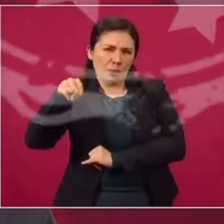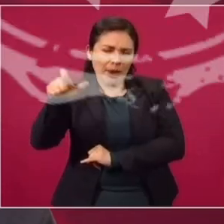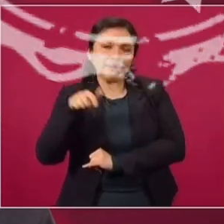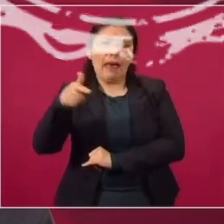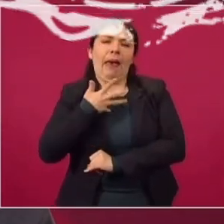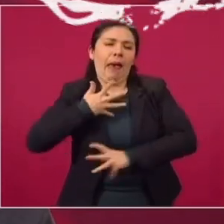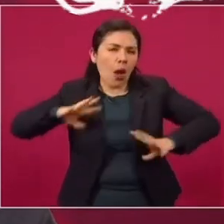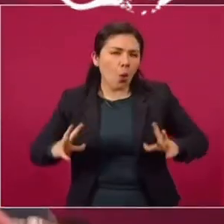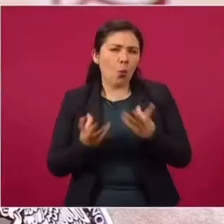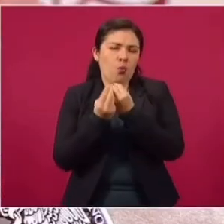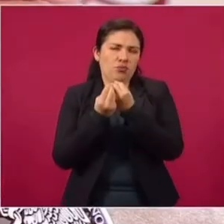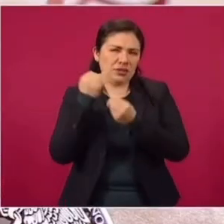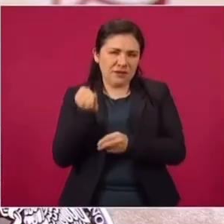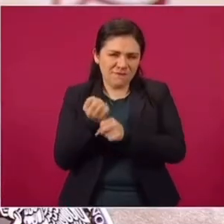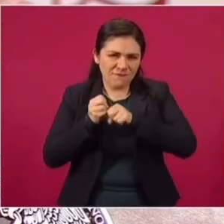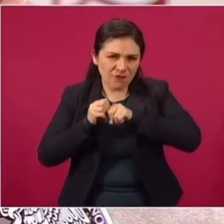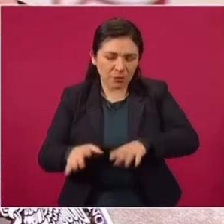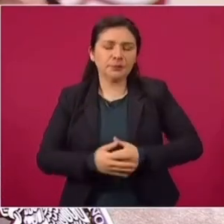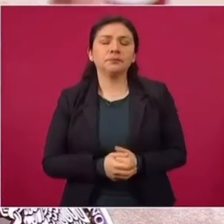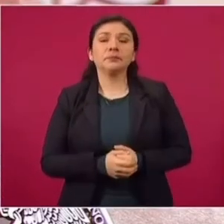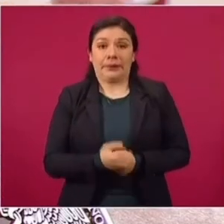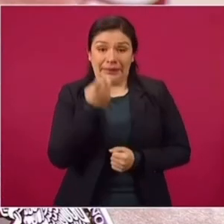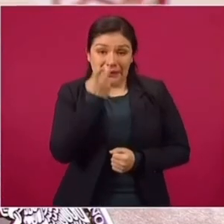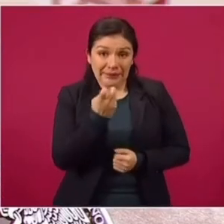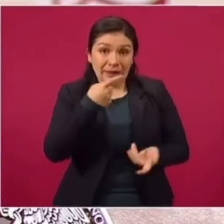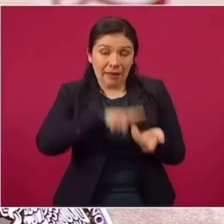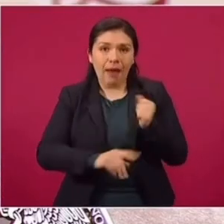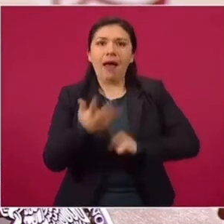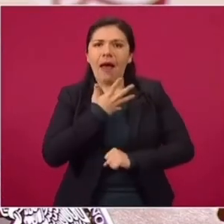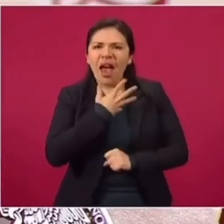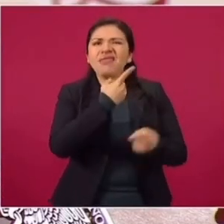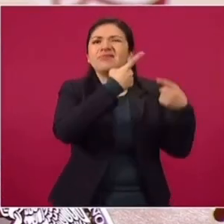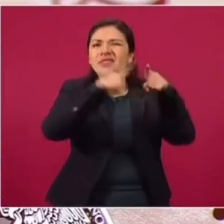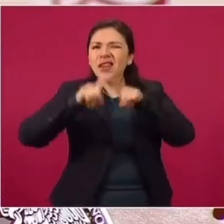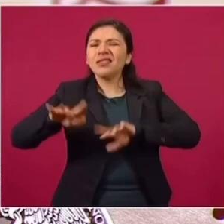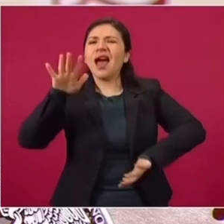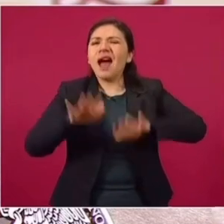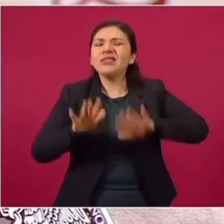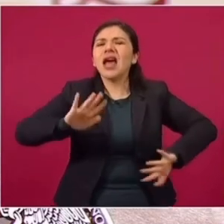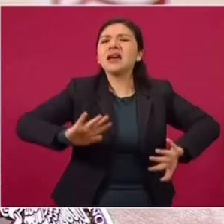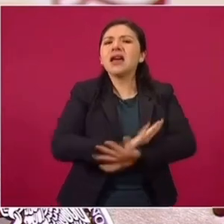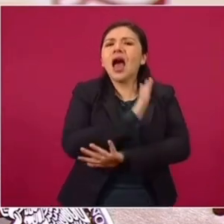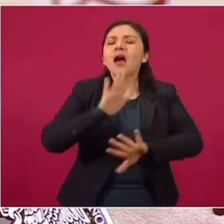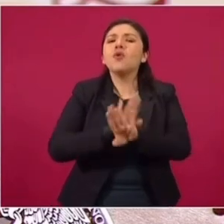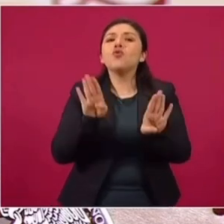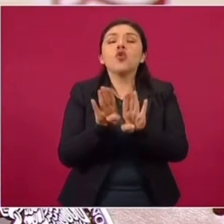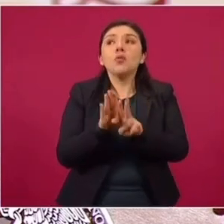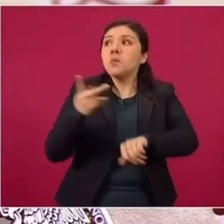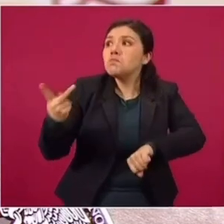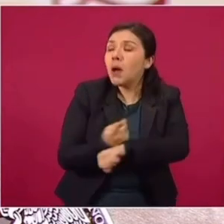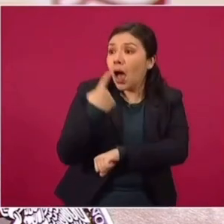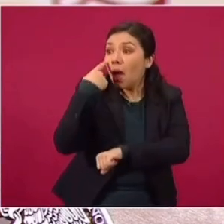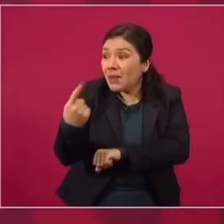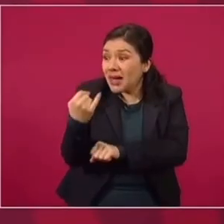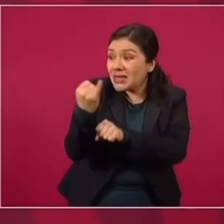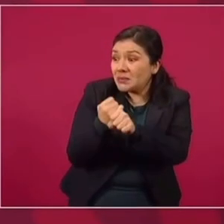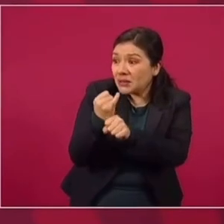La guía de manejo clínico, igual que otras, ha tenido varias versiones que se van actualizando conforme va apareciendo